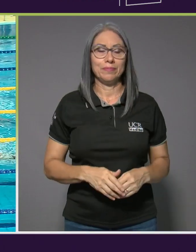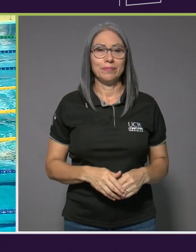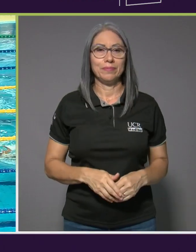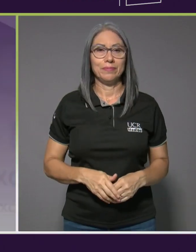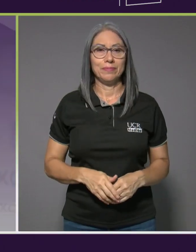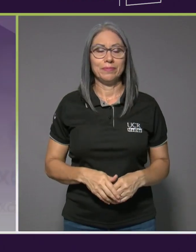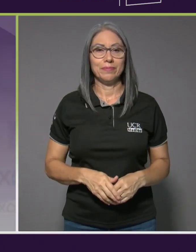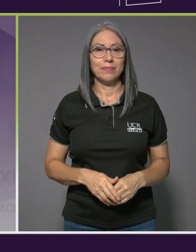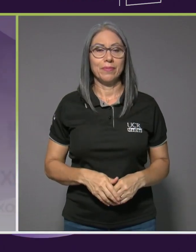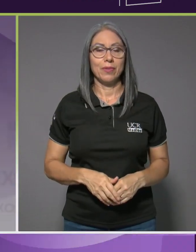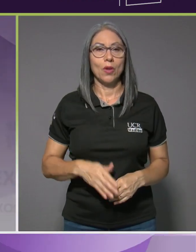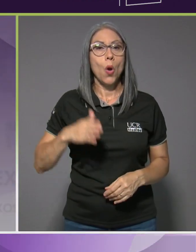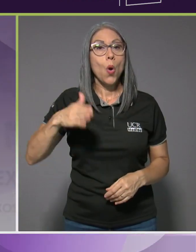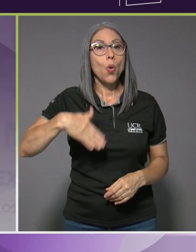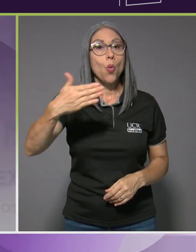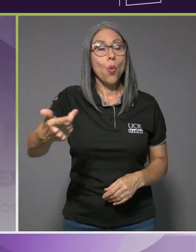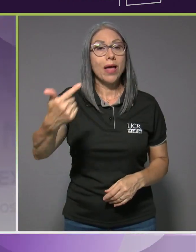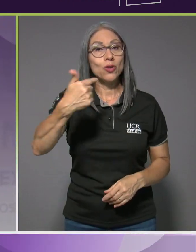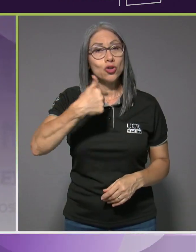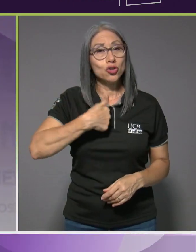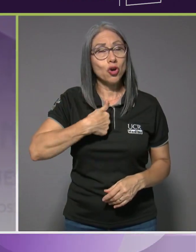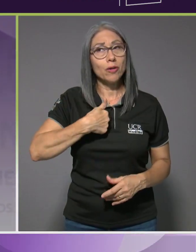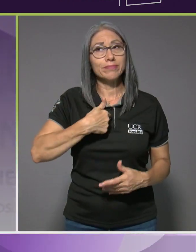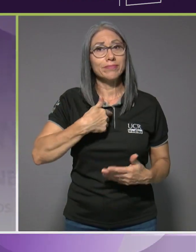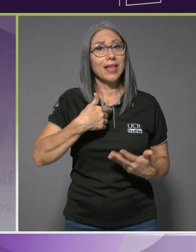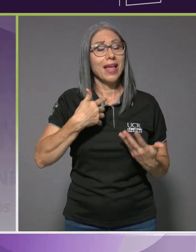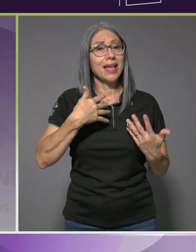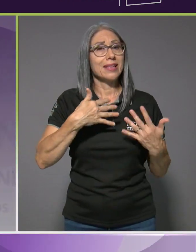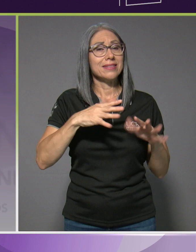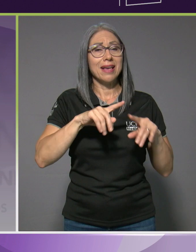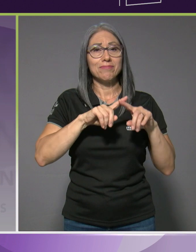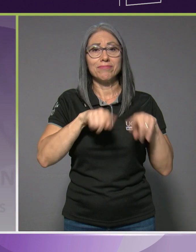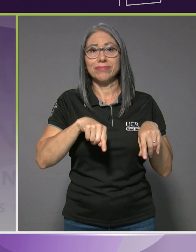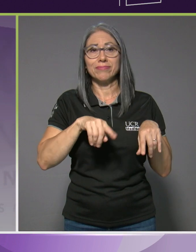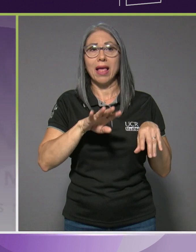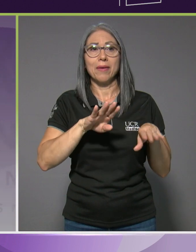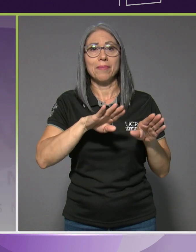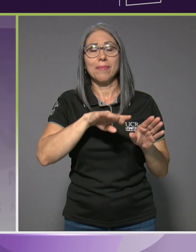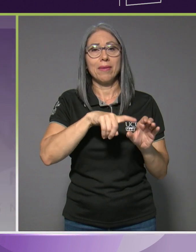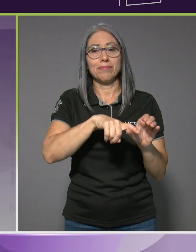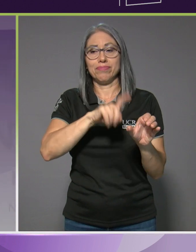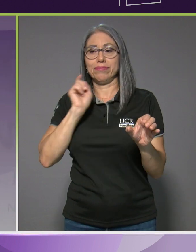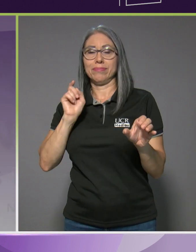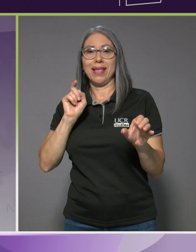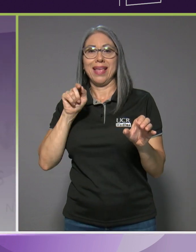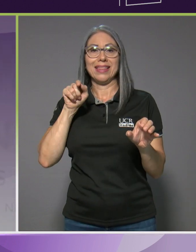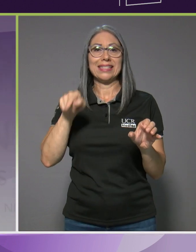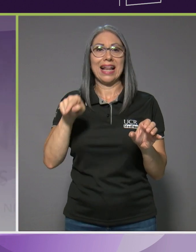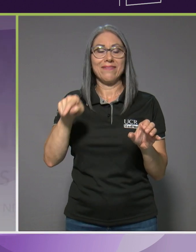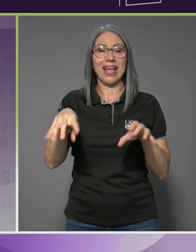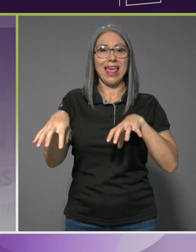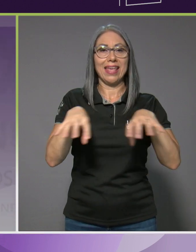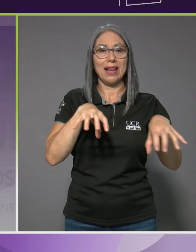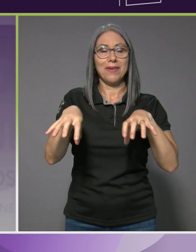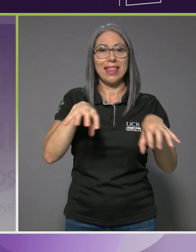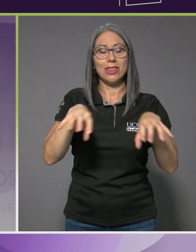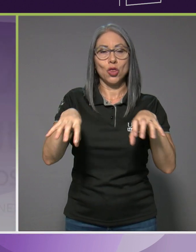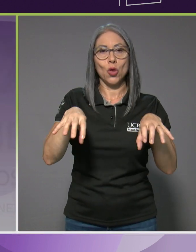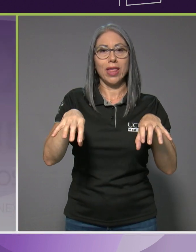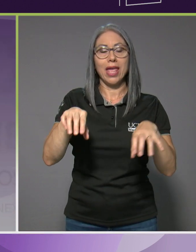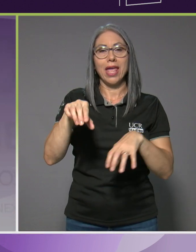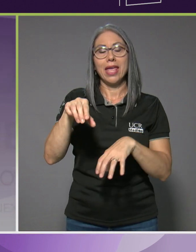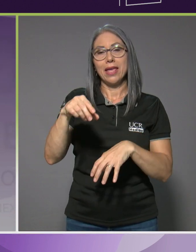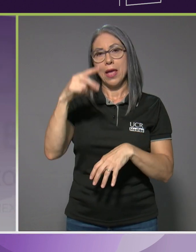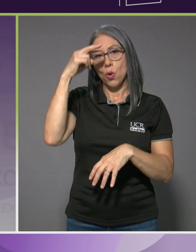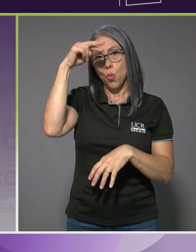Cuando yo fui descalificada en este evento de Guadalajara, me quedó